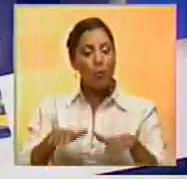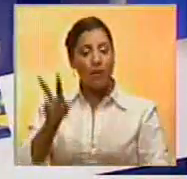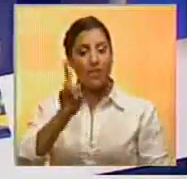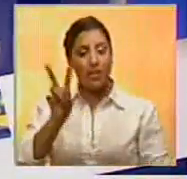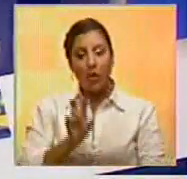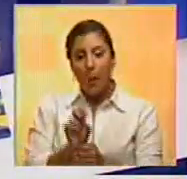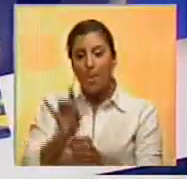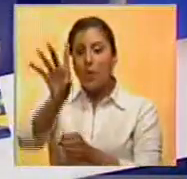Venezuela en el Mercosur. Gracias. Gracias.